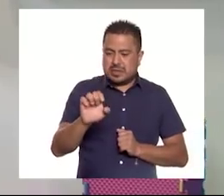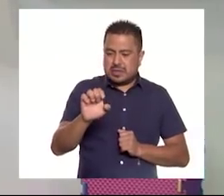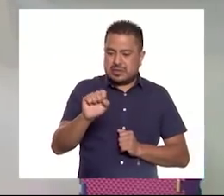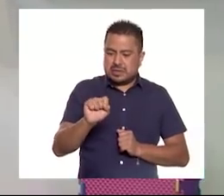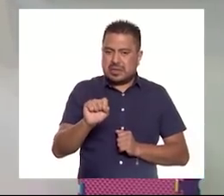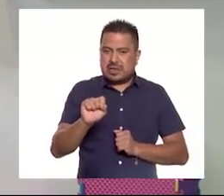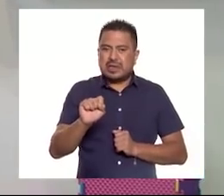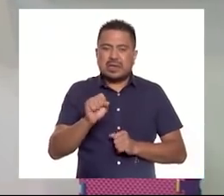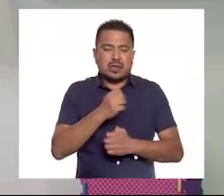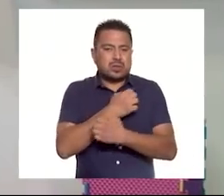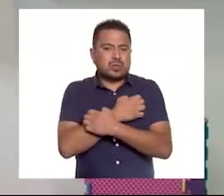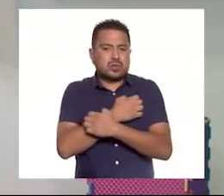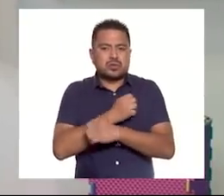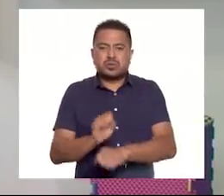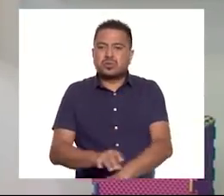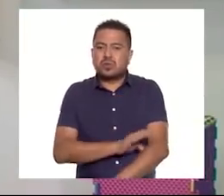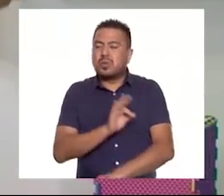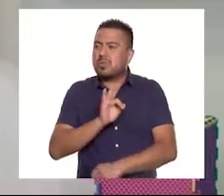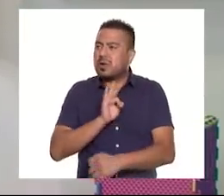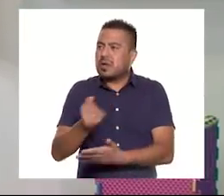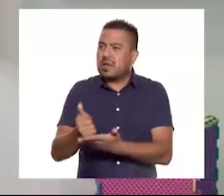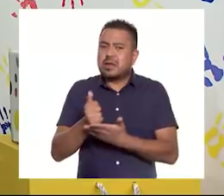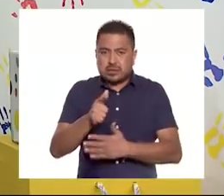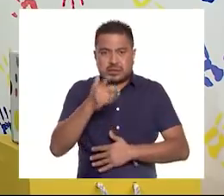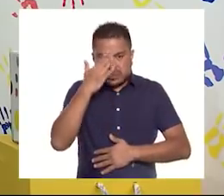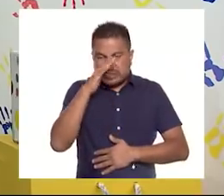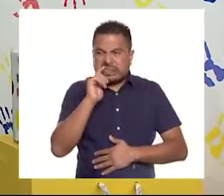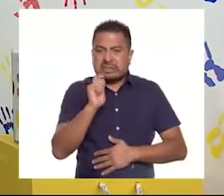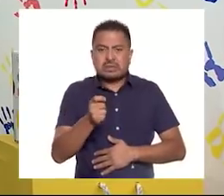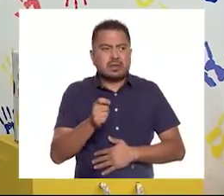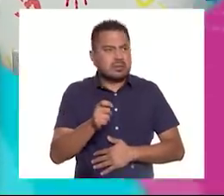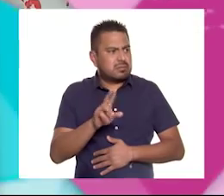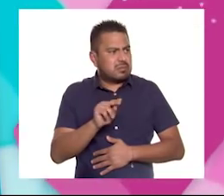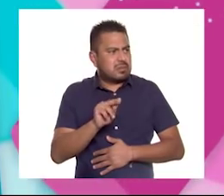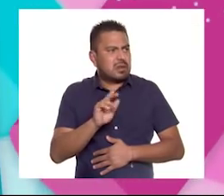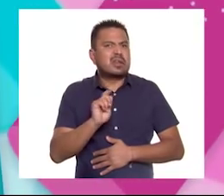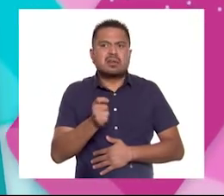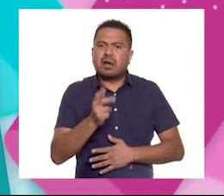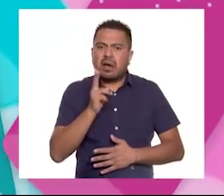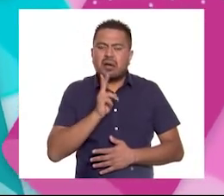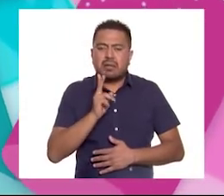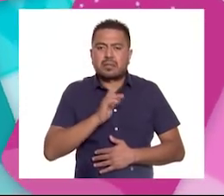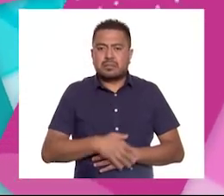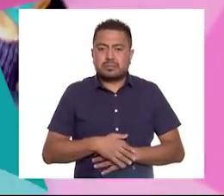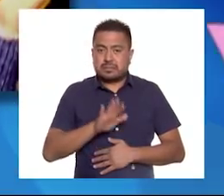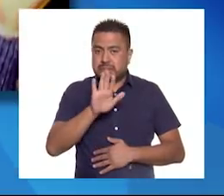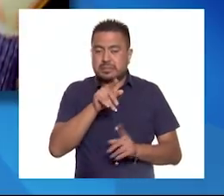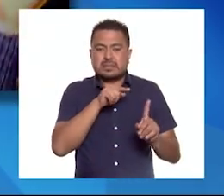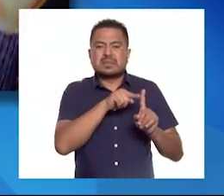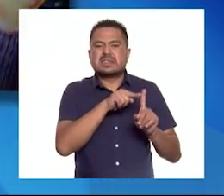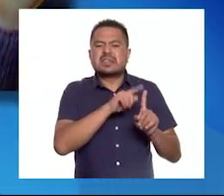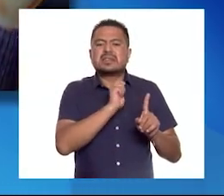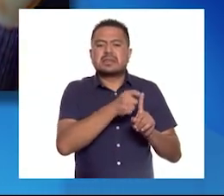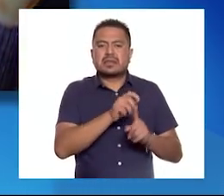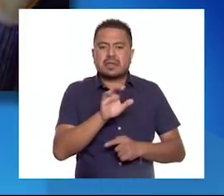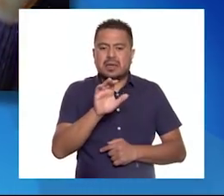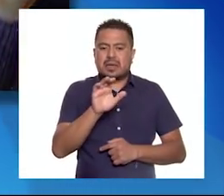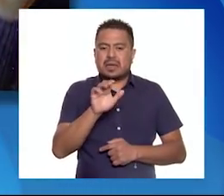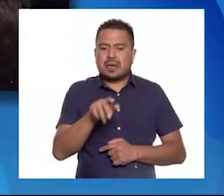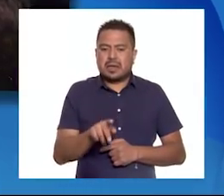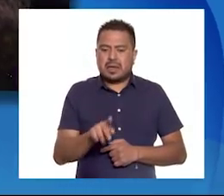Socioemocional, puede ayudarnos. ¿Sabes quiénes son? No, a ver, sí. Ellas son Cana,